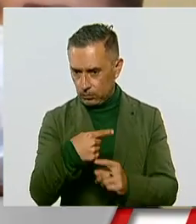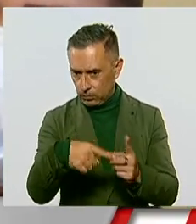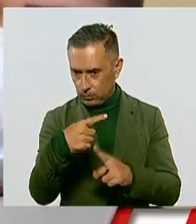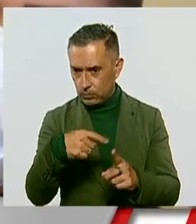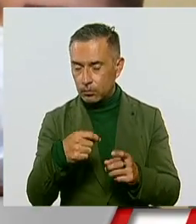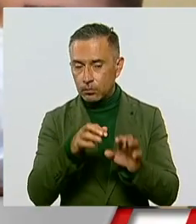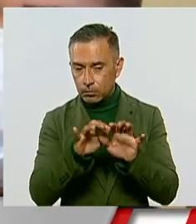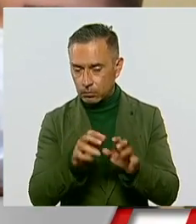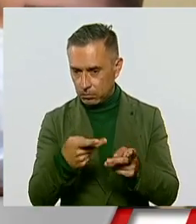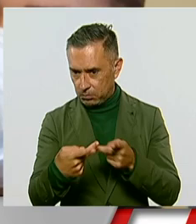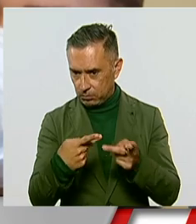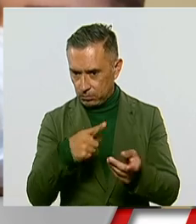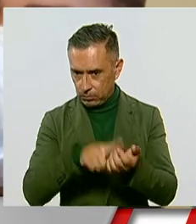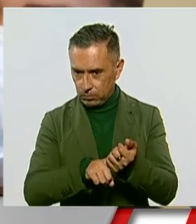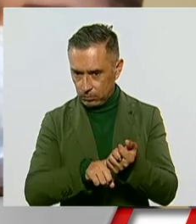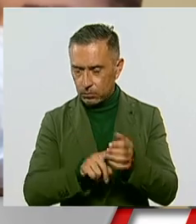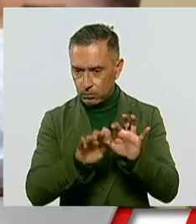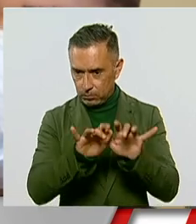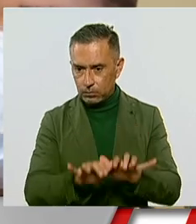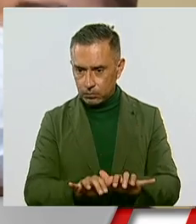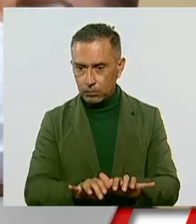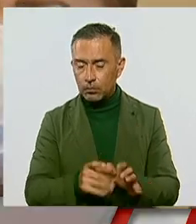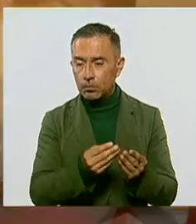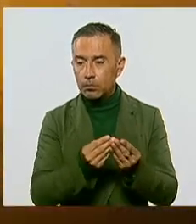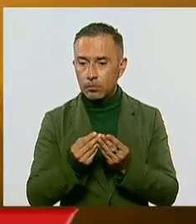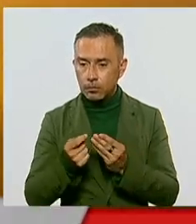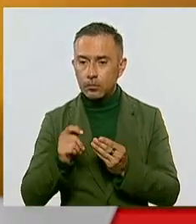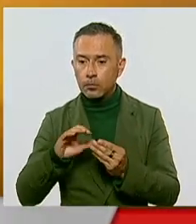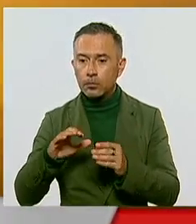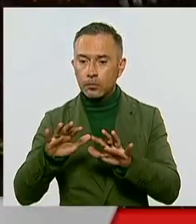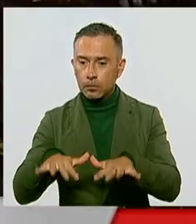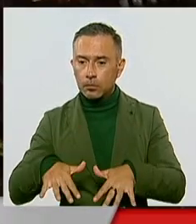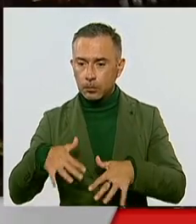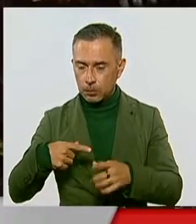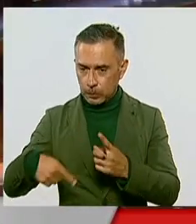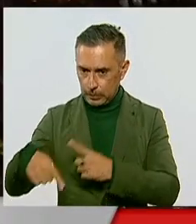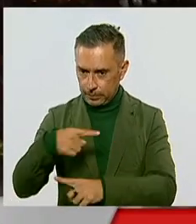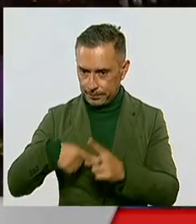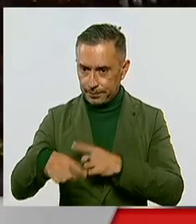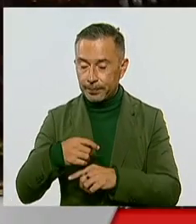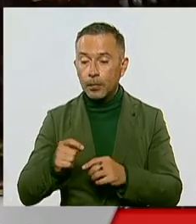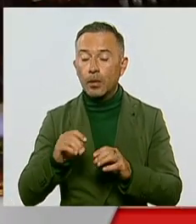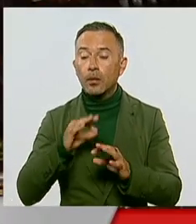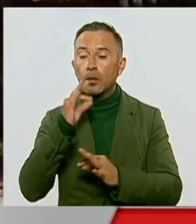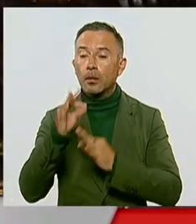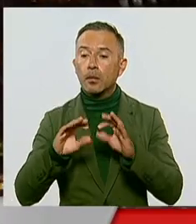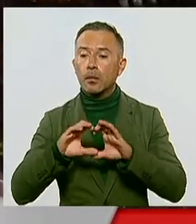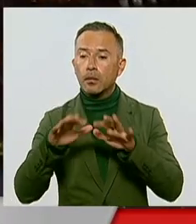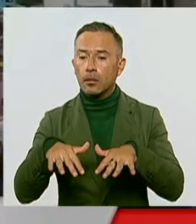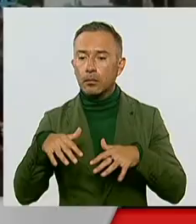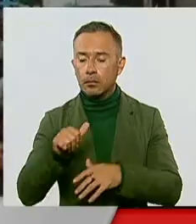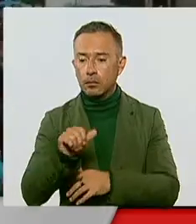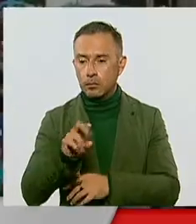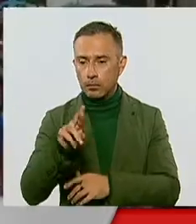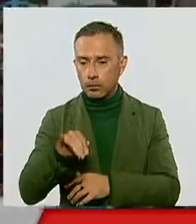generar el dictamen y discutirlo en el pleno. Para Noticias del Congreso, Adriana Aguilar Torres.